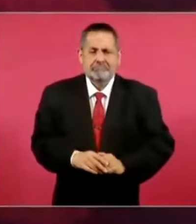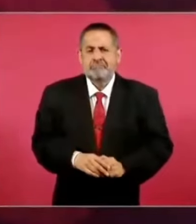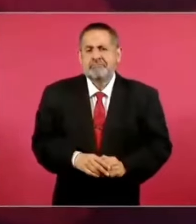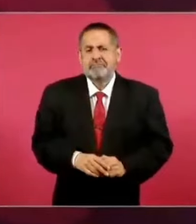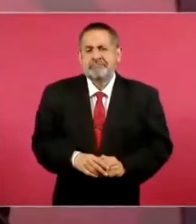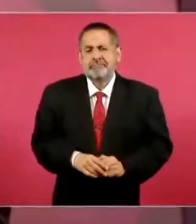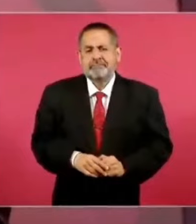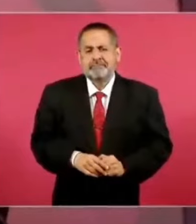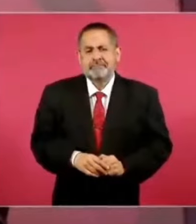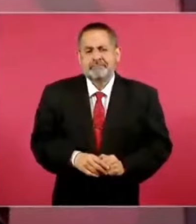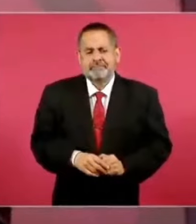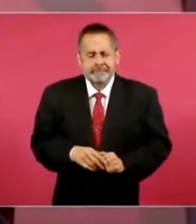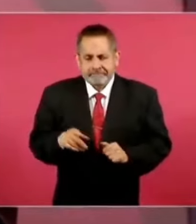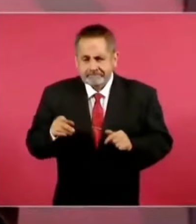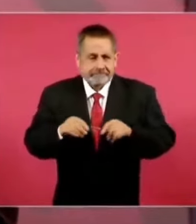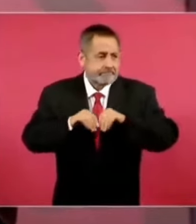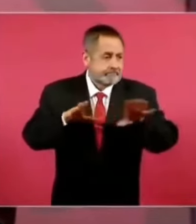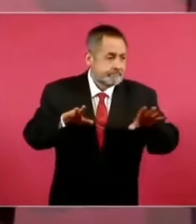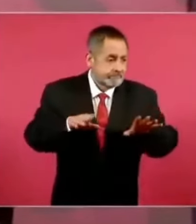Se corrige.